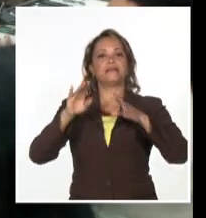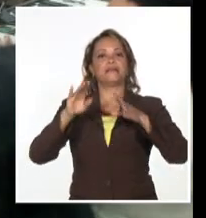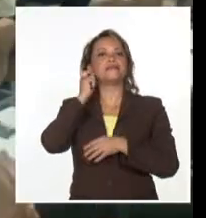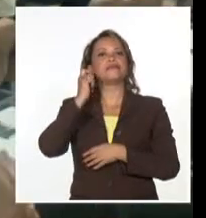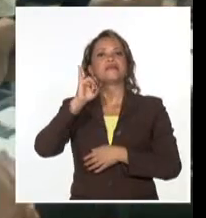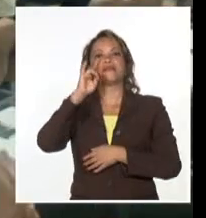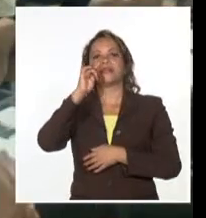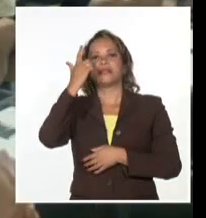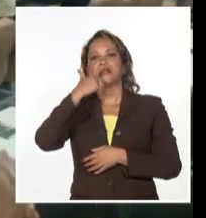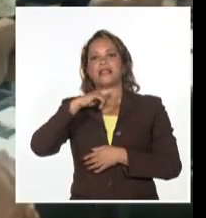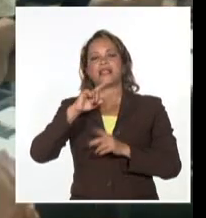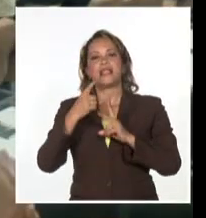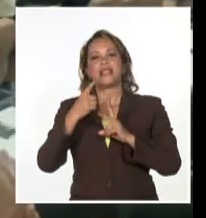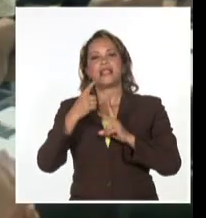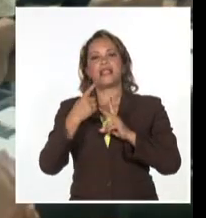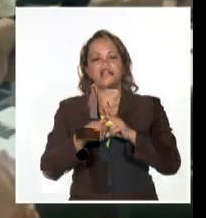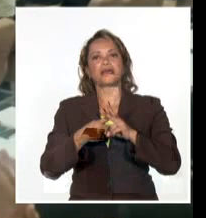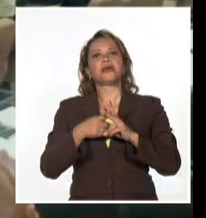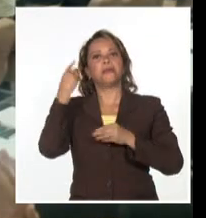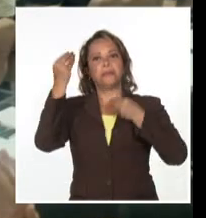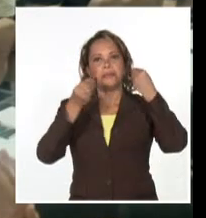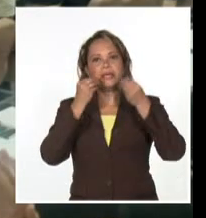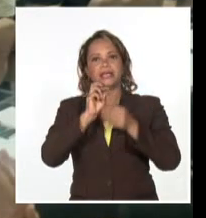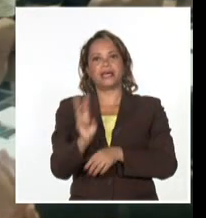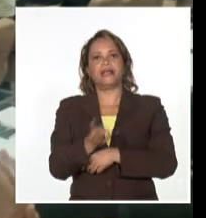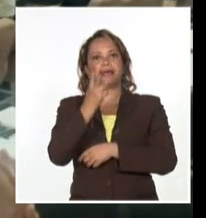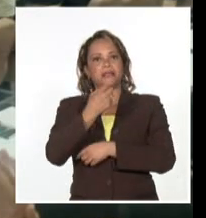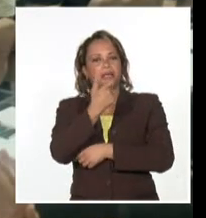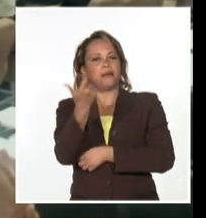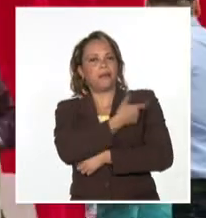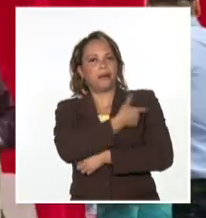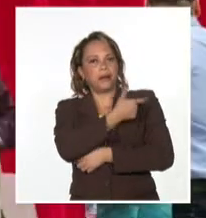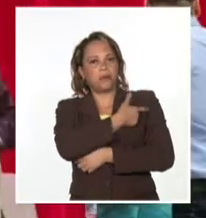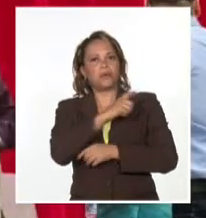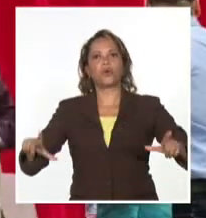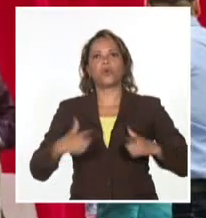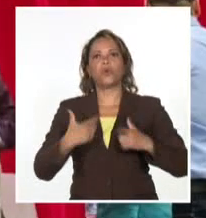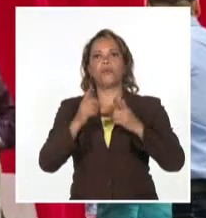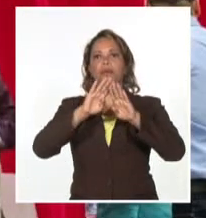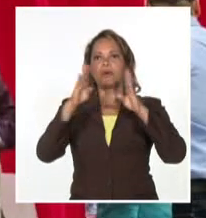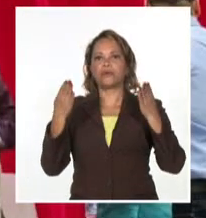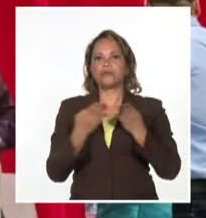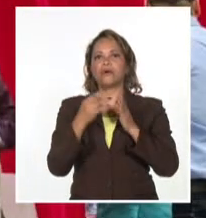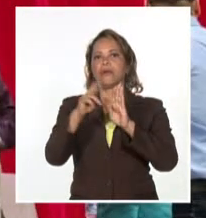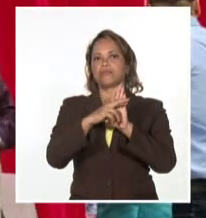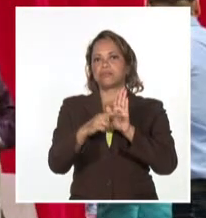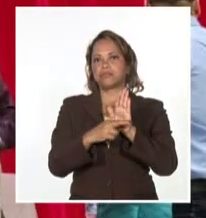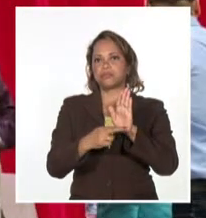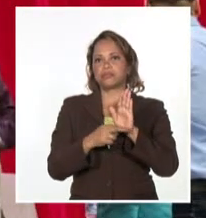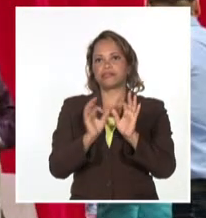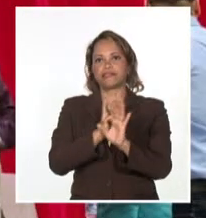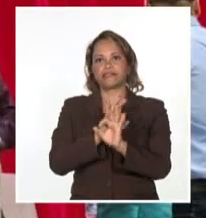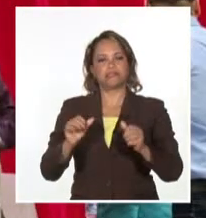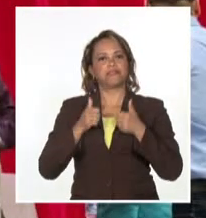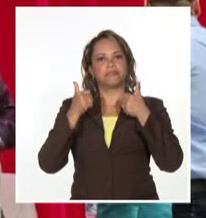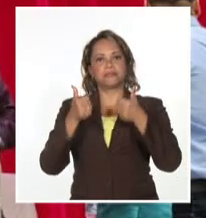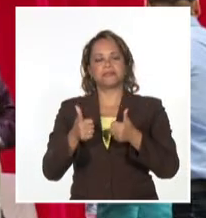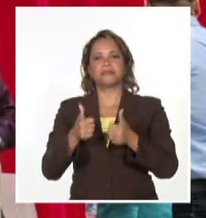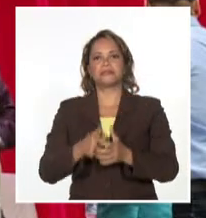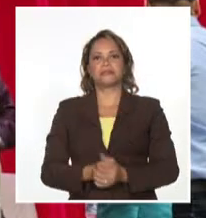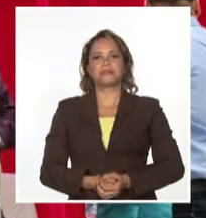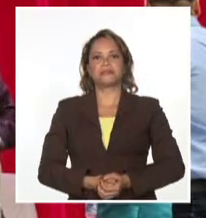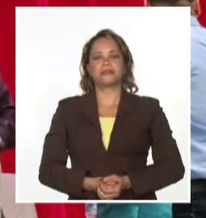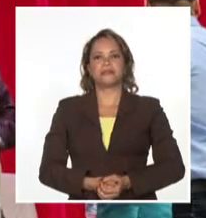que estos inmunógenos cumplen los requisitos de calidad y seguridad y eficacia que avalan esta